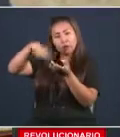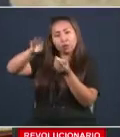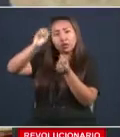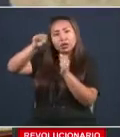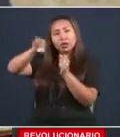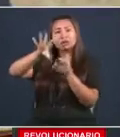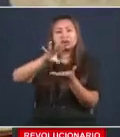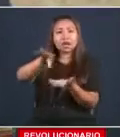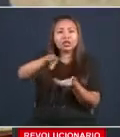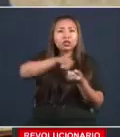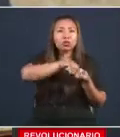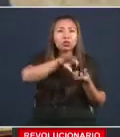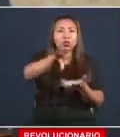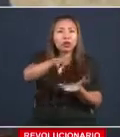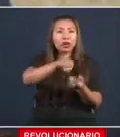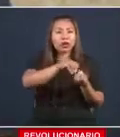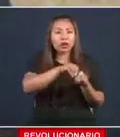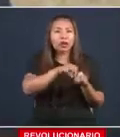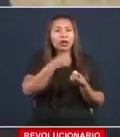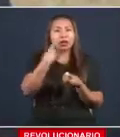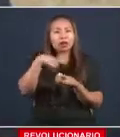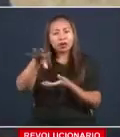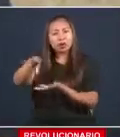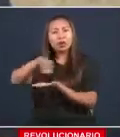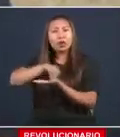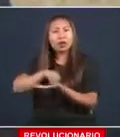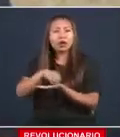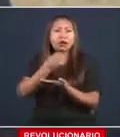Para poder transferir dinero.